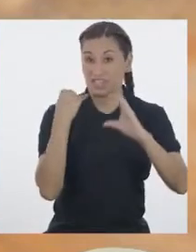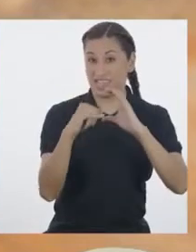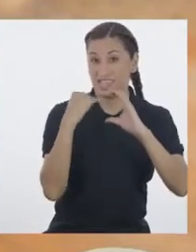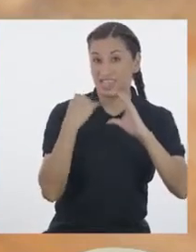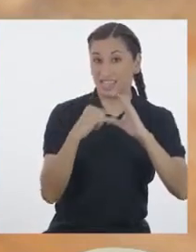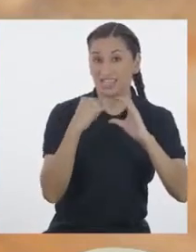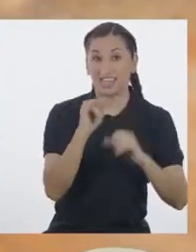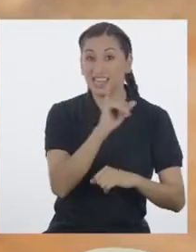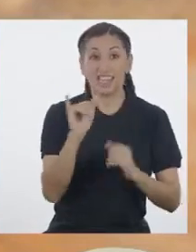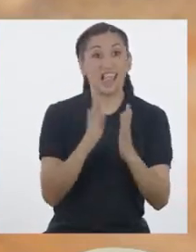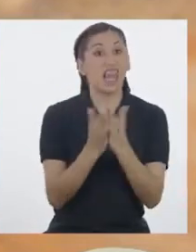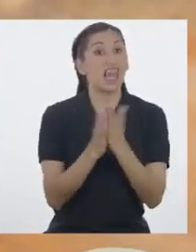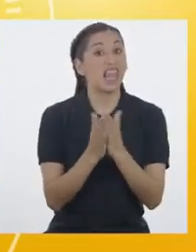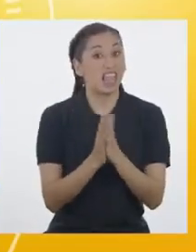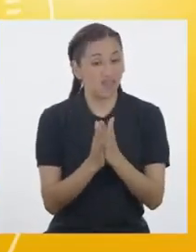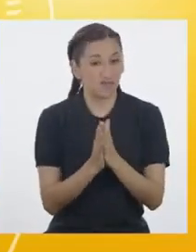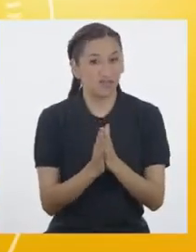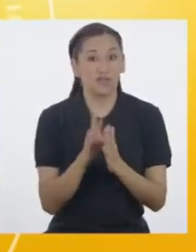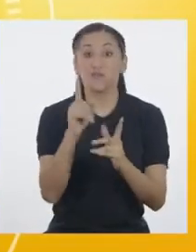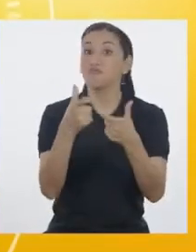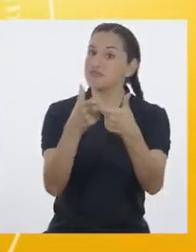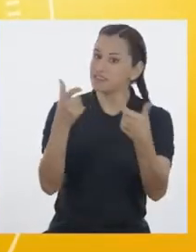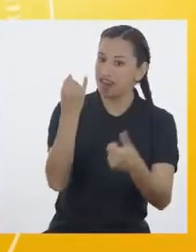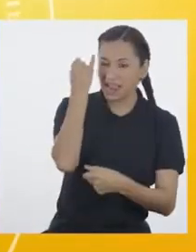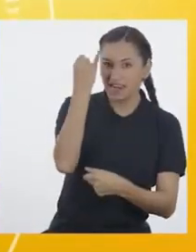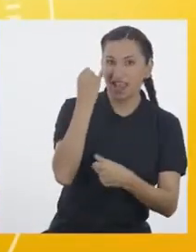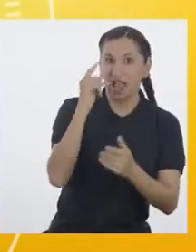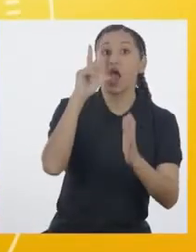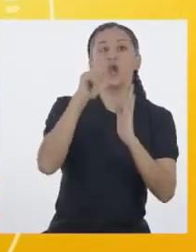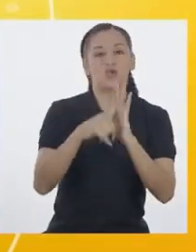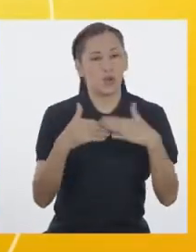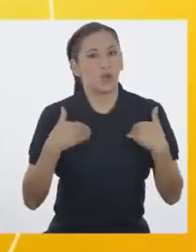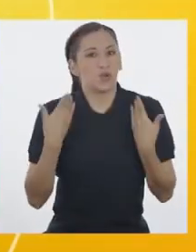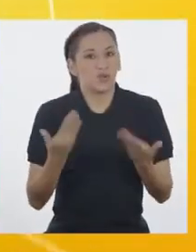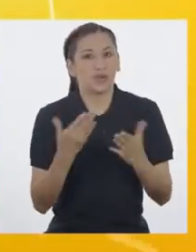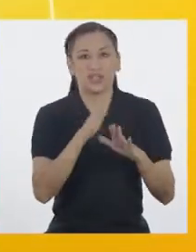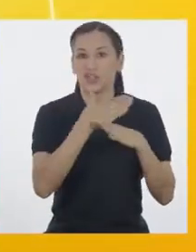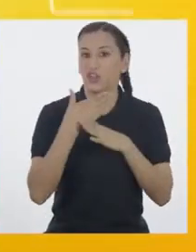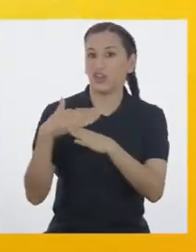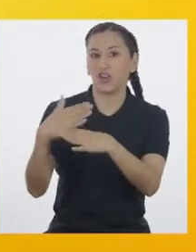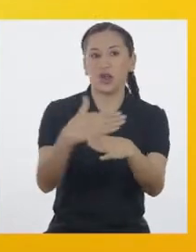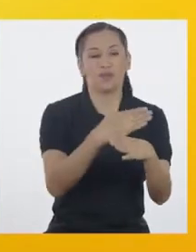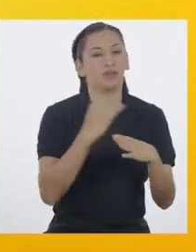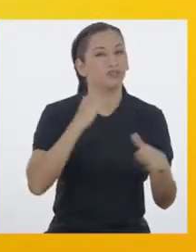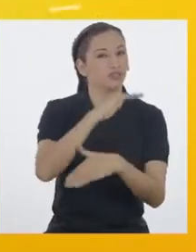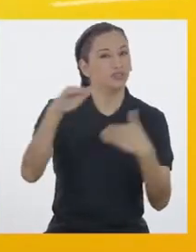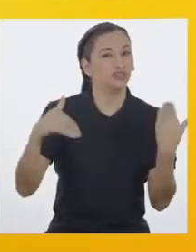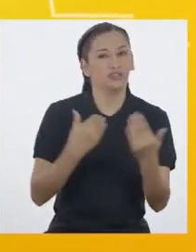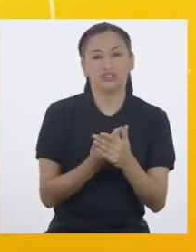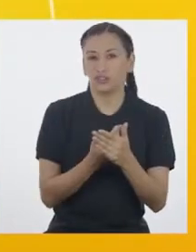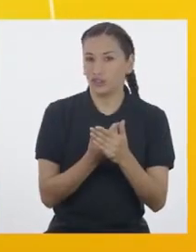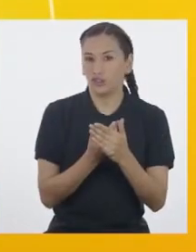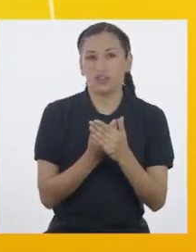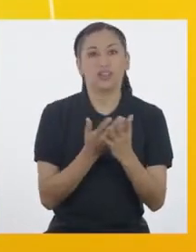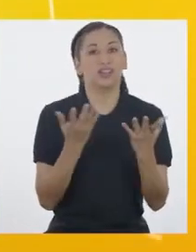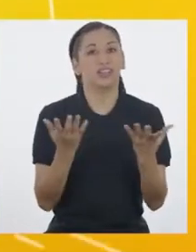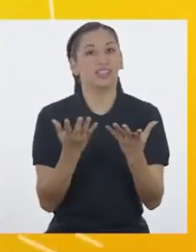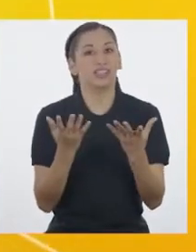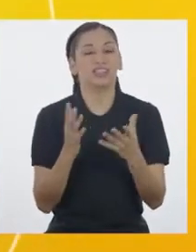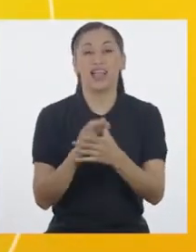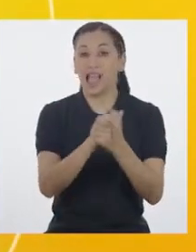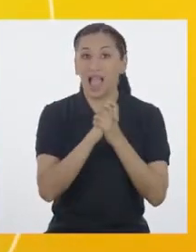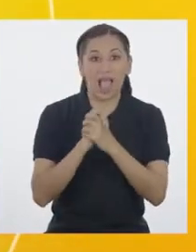Internet y en libros ¡Qué gran idea! Y luego lo podríamos compartir con todas y